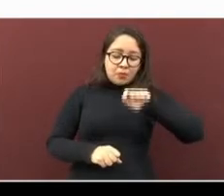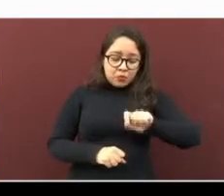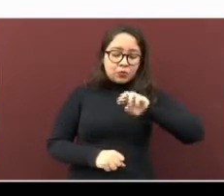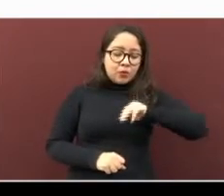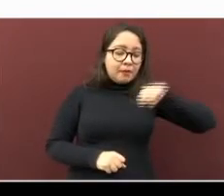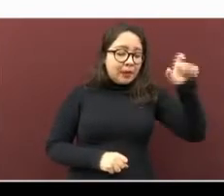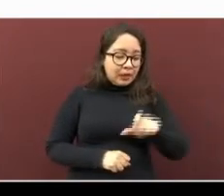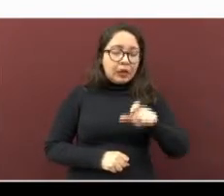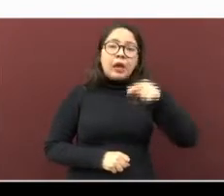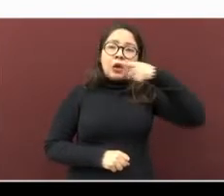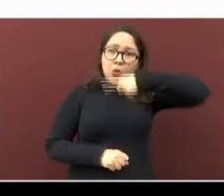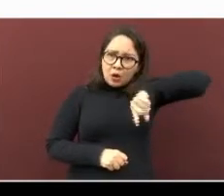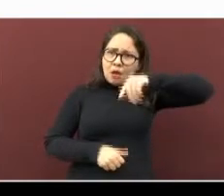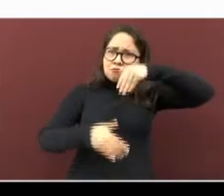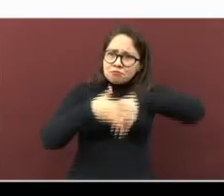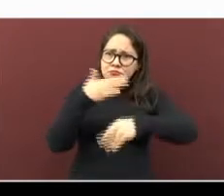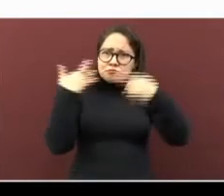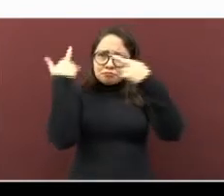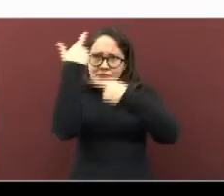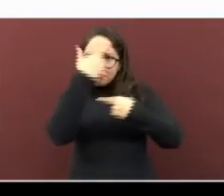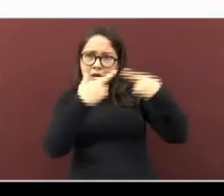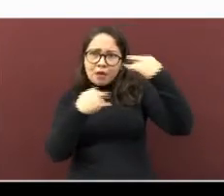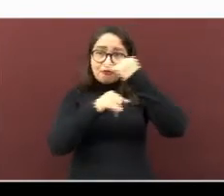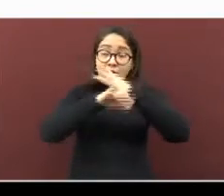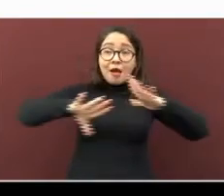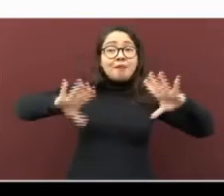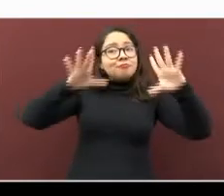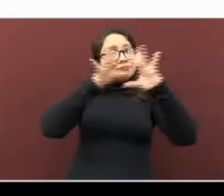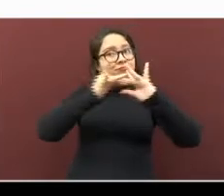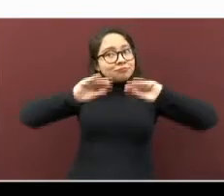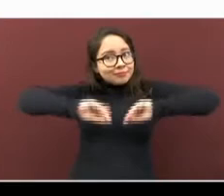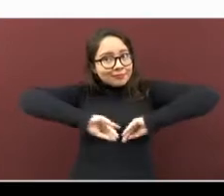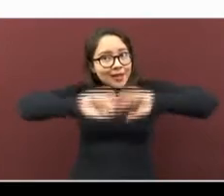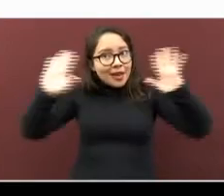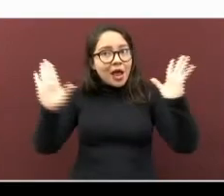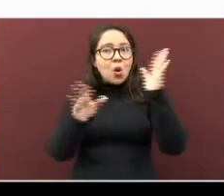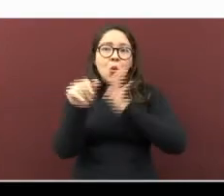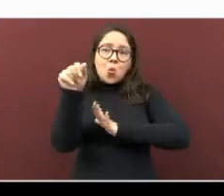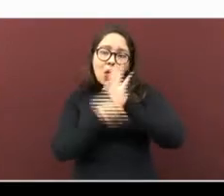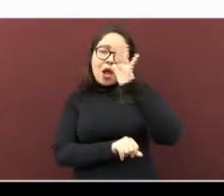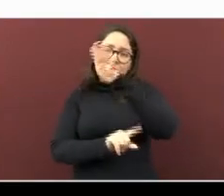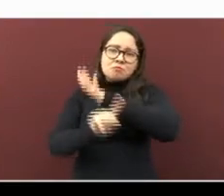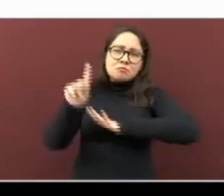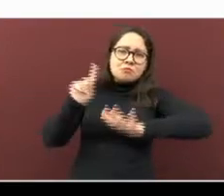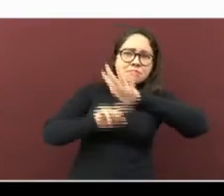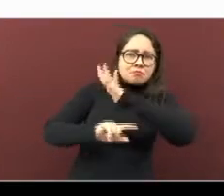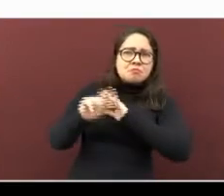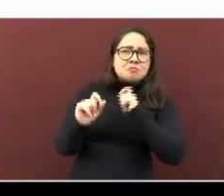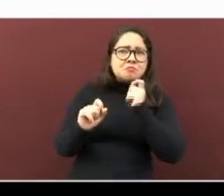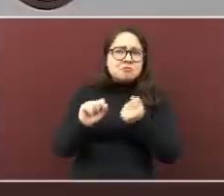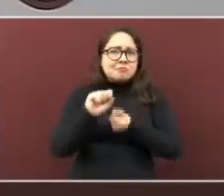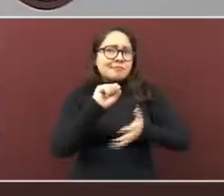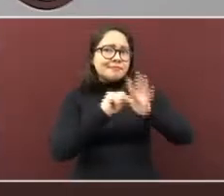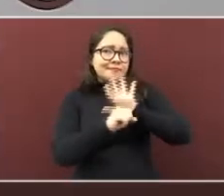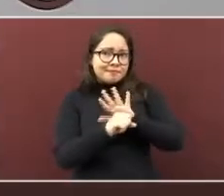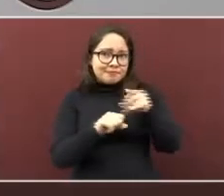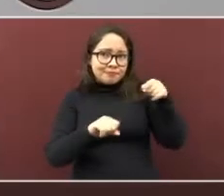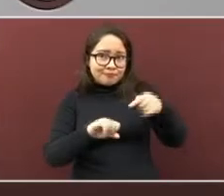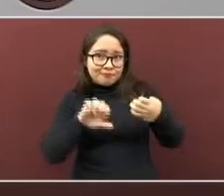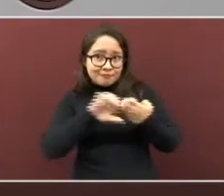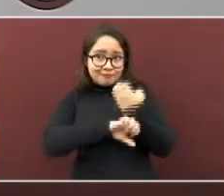ustedes ver información más detallada sobre el panorama estatal. Y